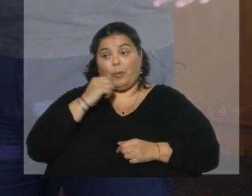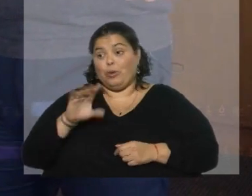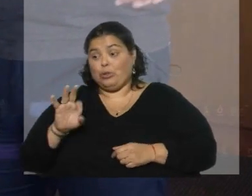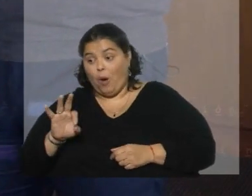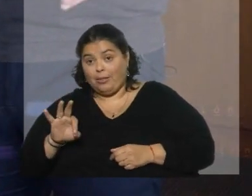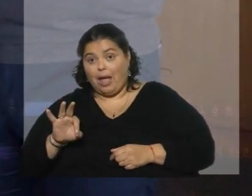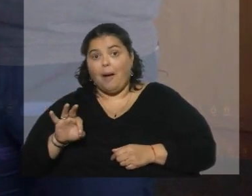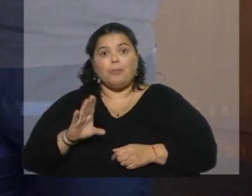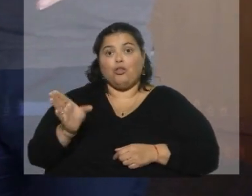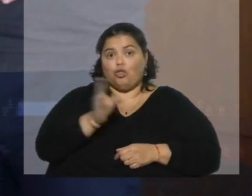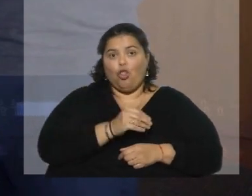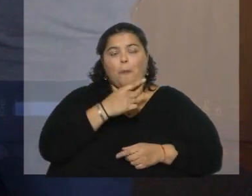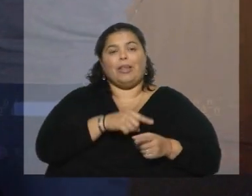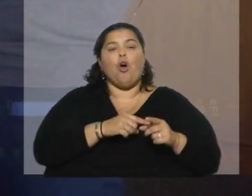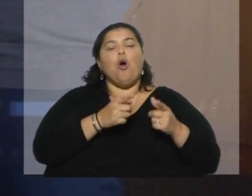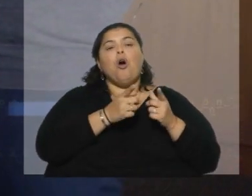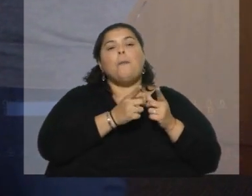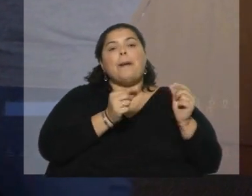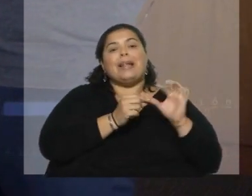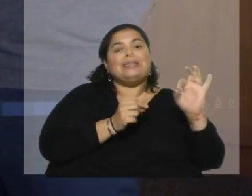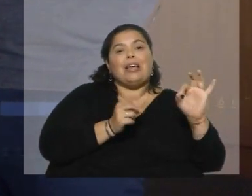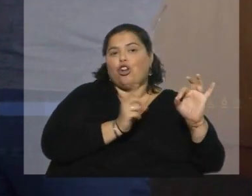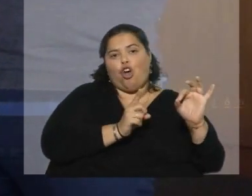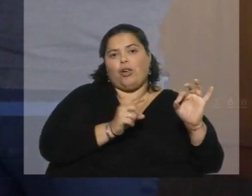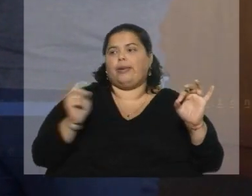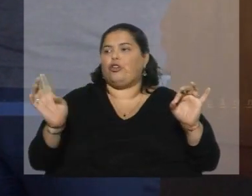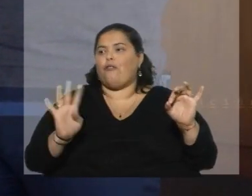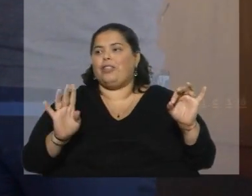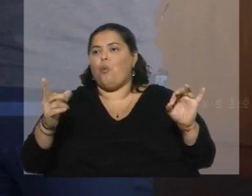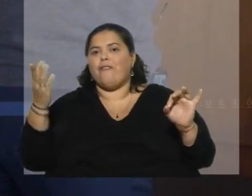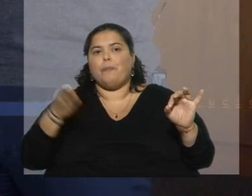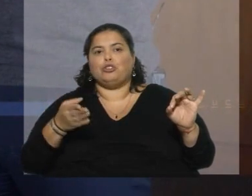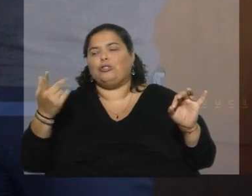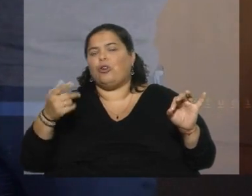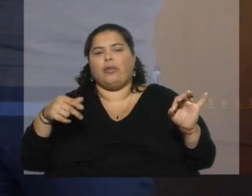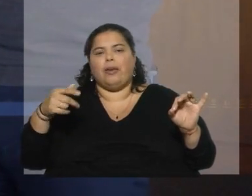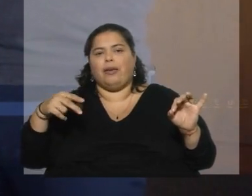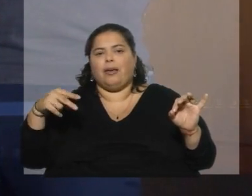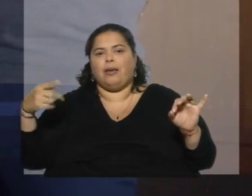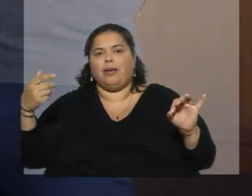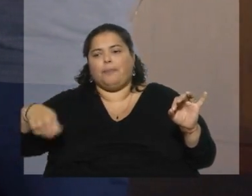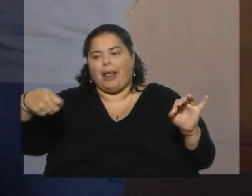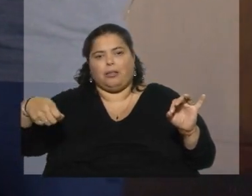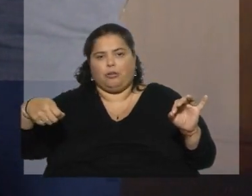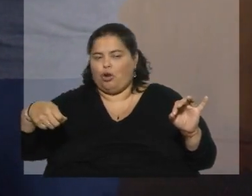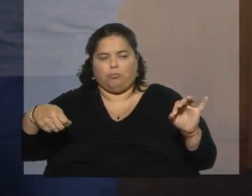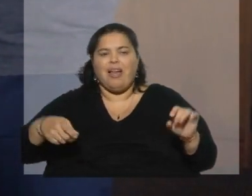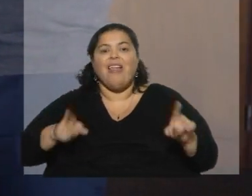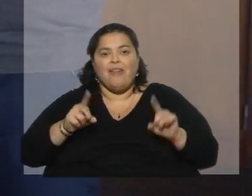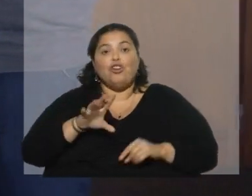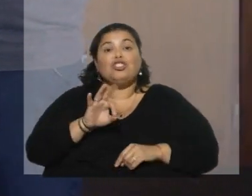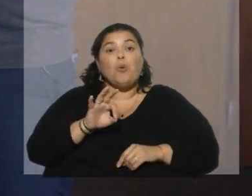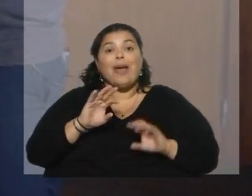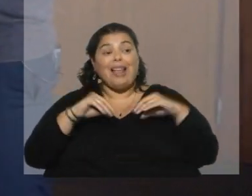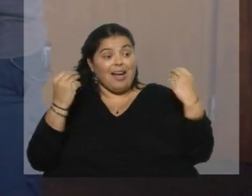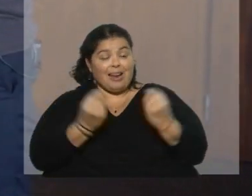cero de papel, por decirte algo, y 99% de hojalata. Tengo que recuperar el 50% global, pero por lo menos